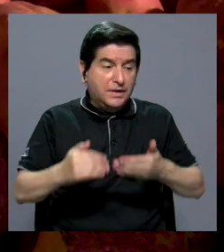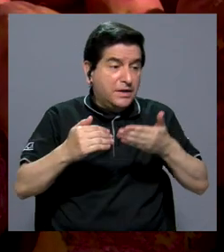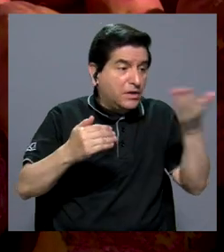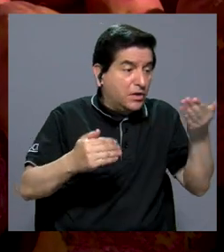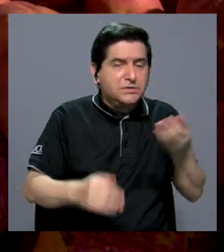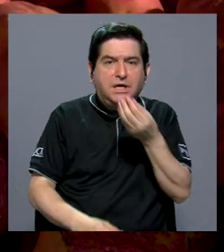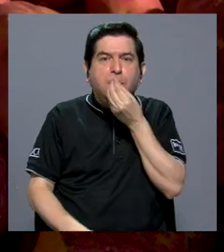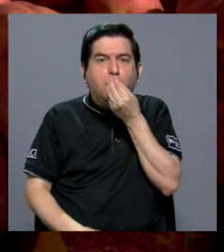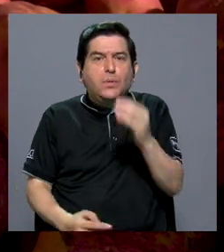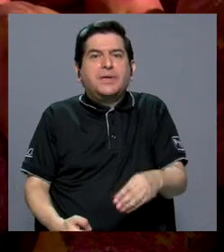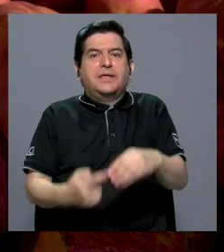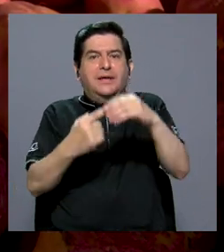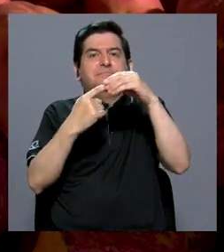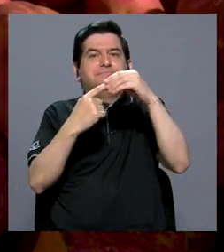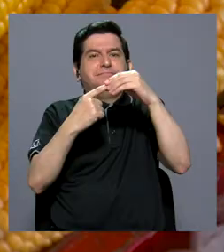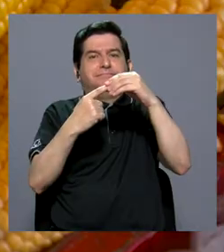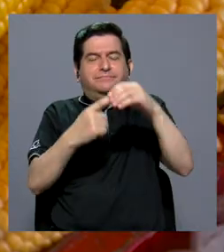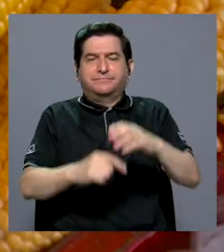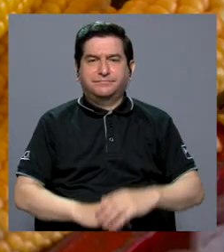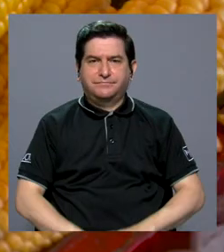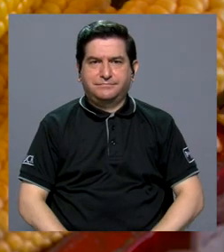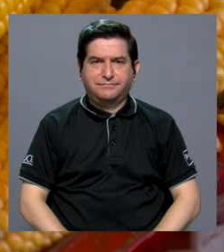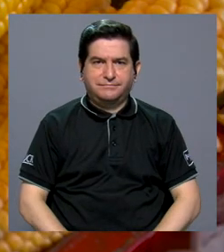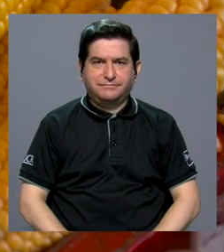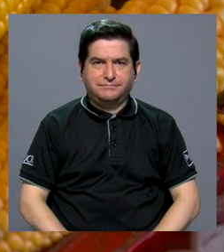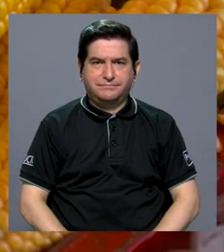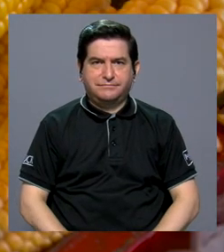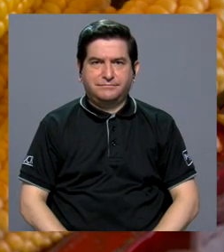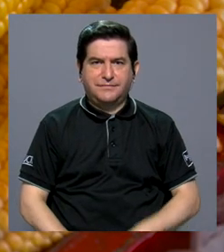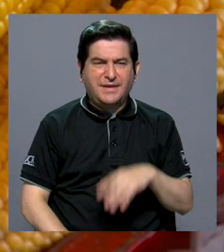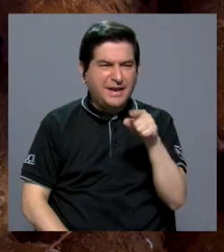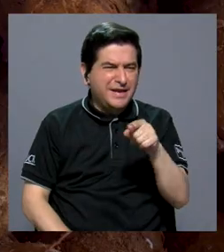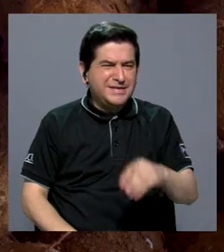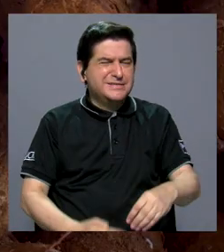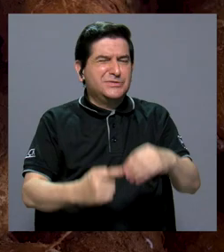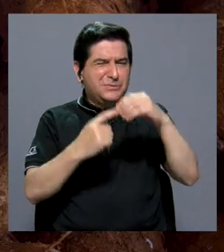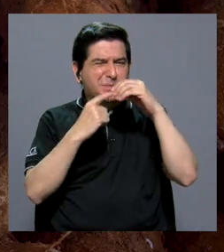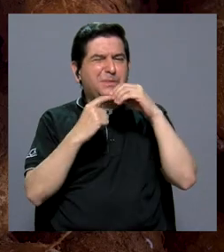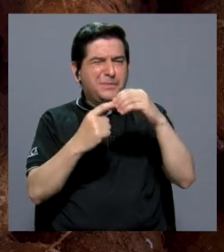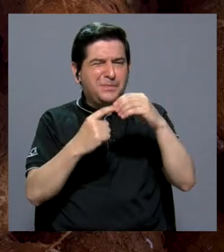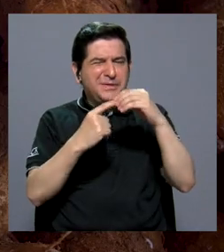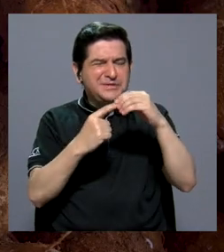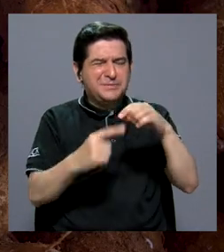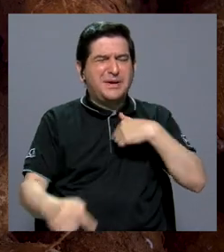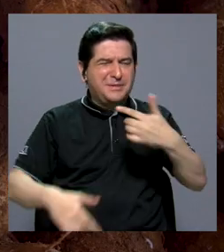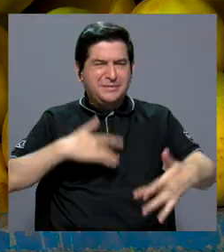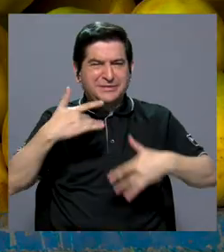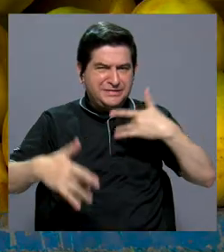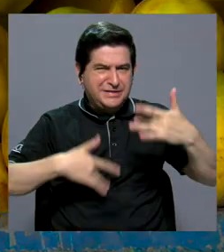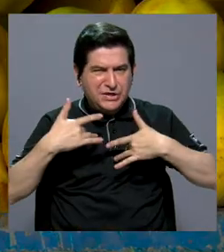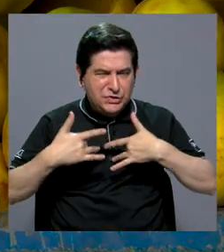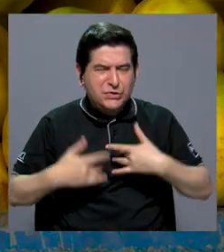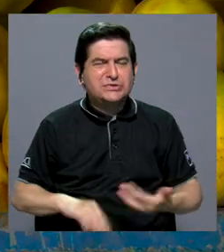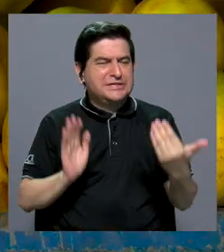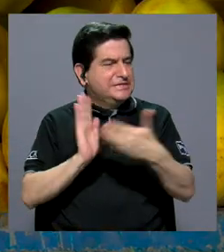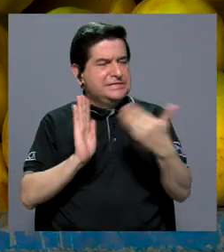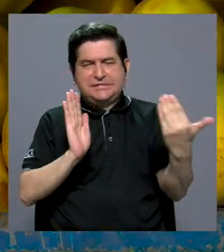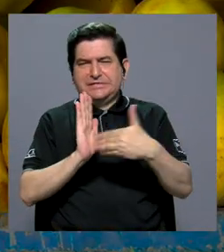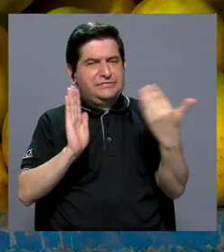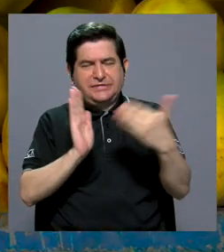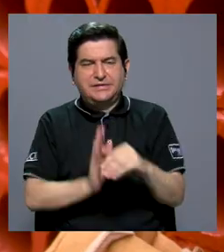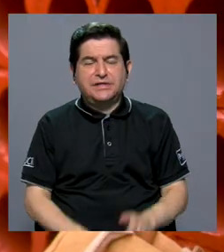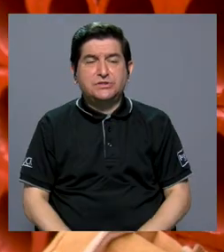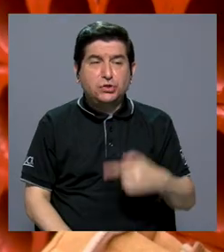la comida principalmente es lo que más he sentido totalmente